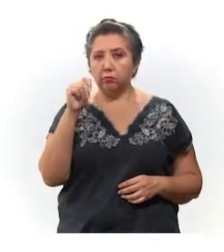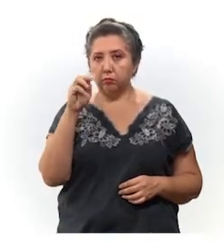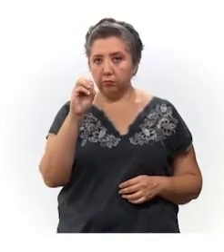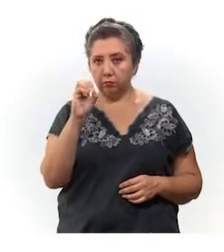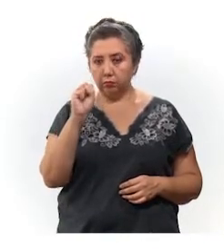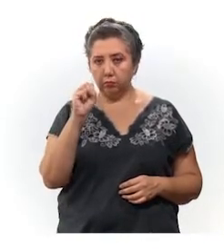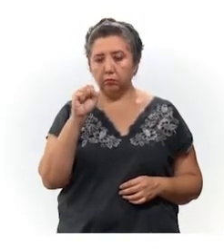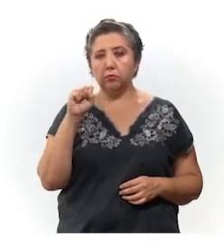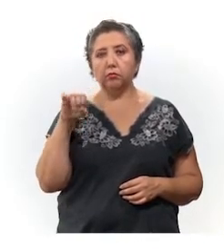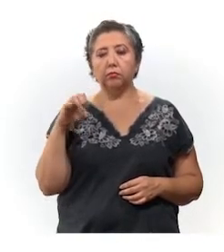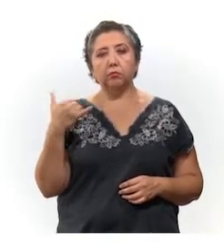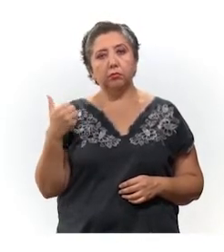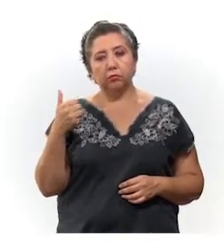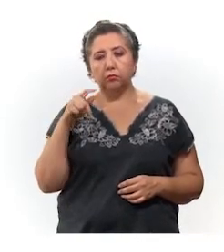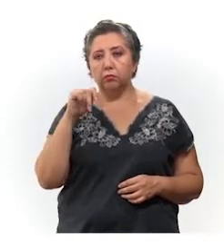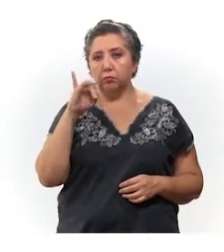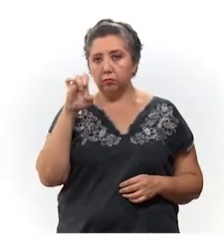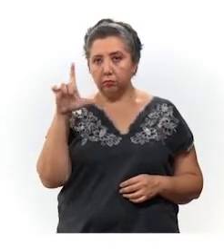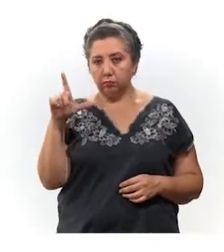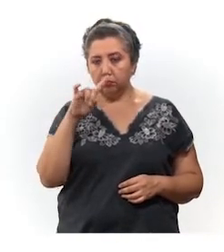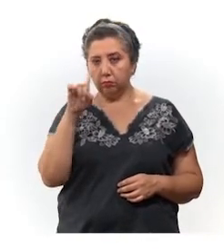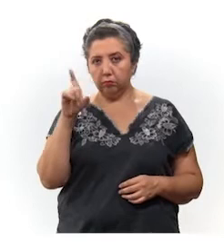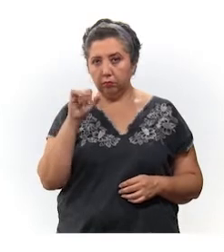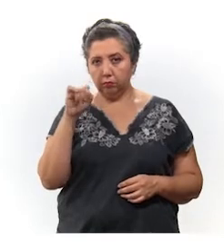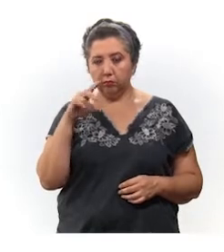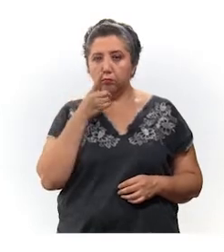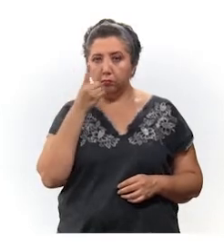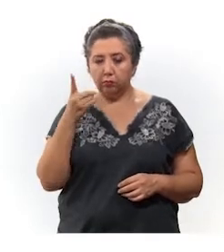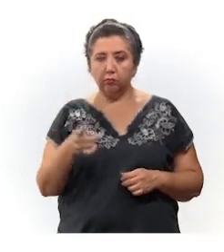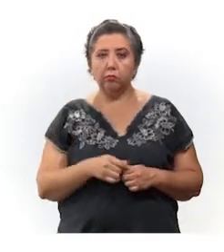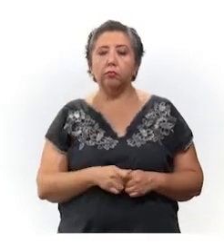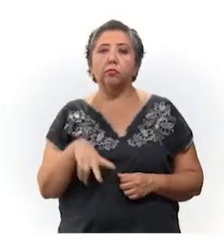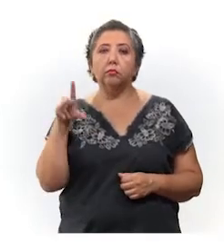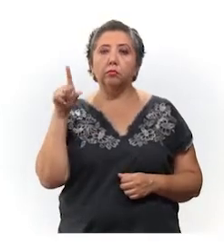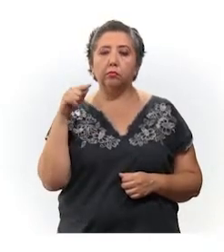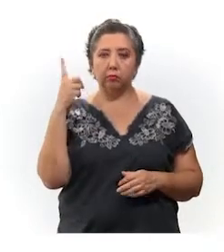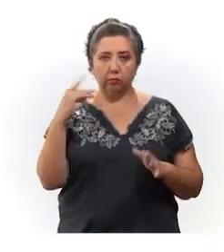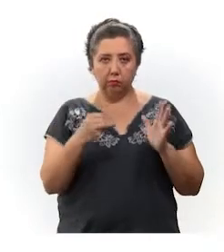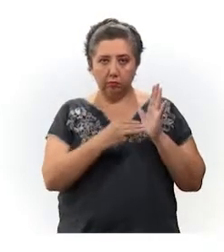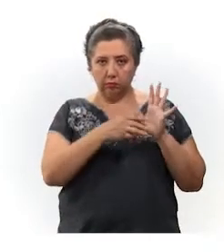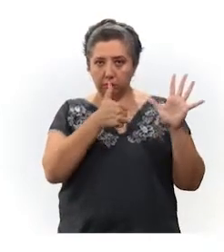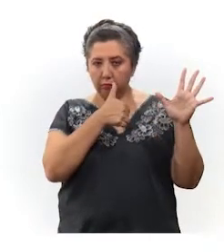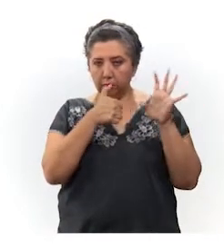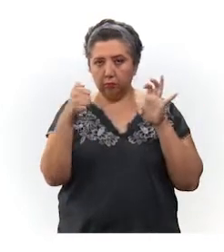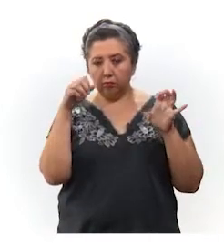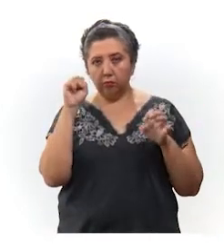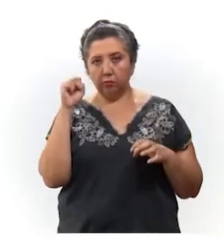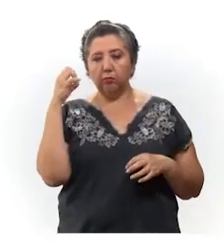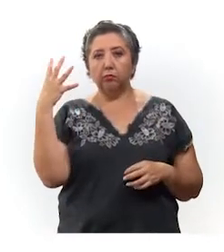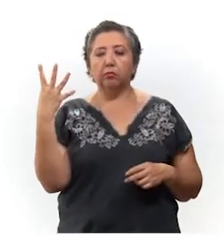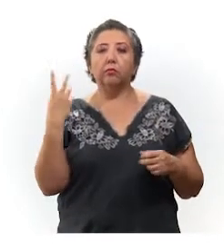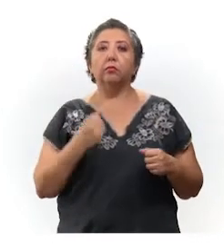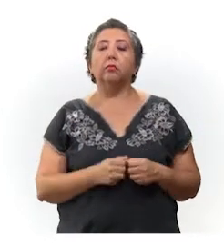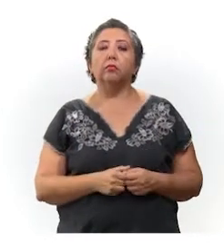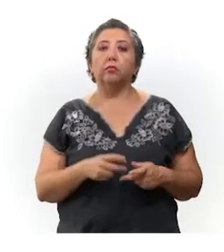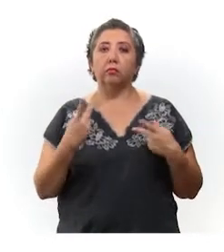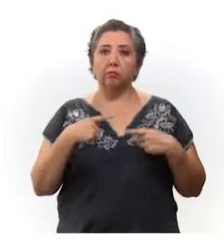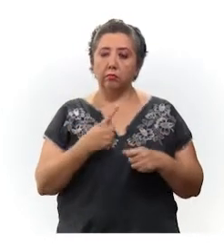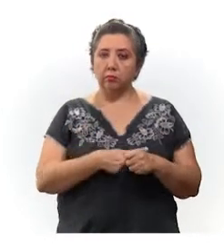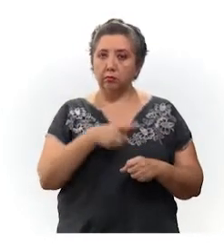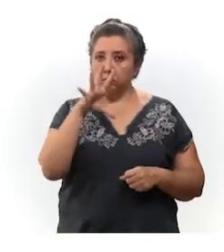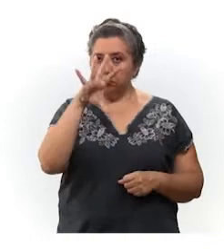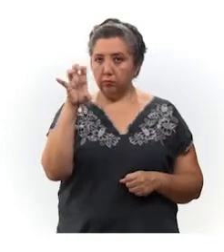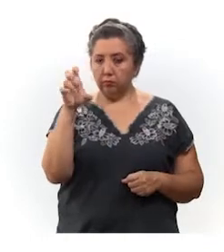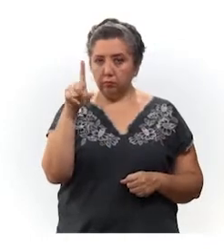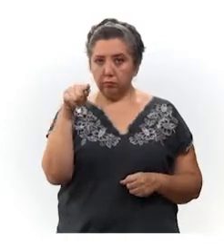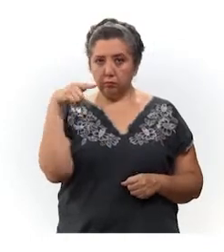Tekash, Tikul, Tishkokob y Tsukacab. De los 71,664 casos positivos, 577